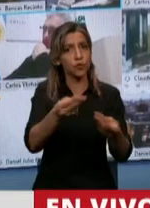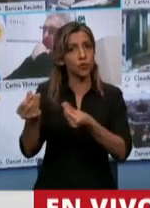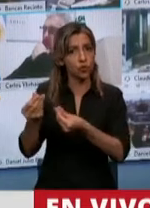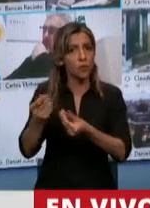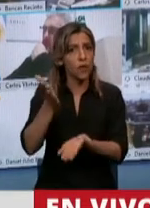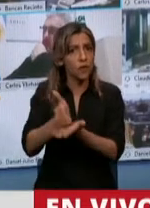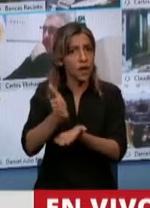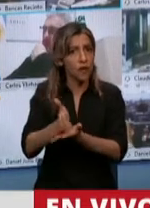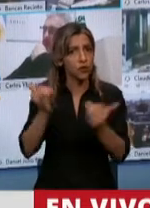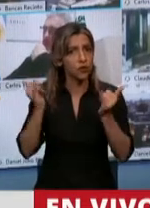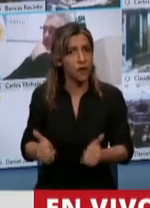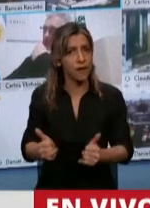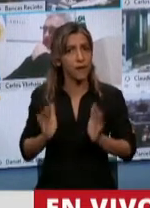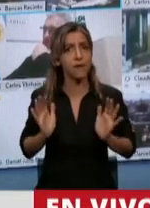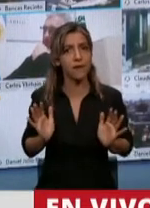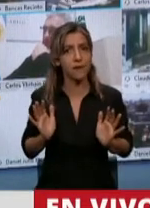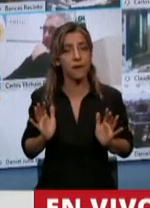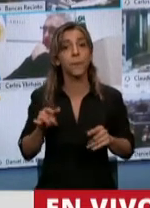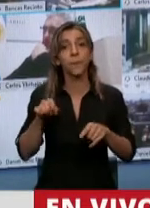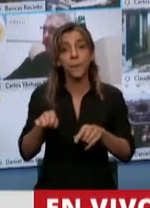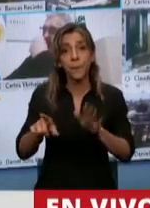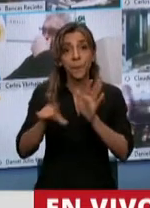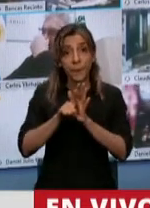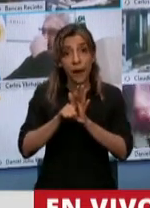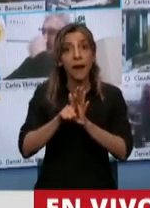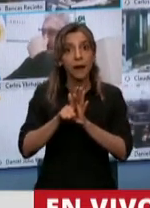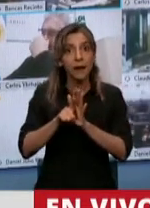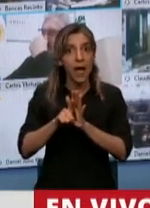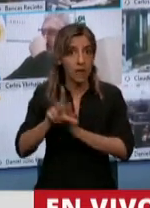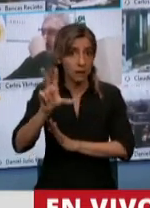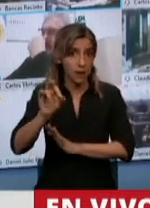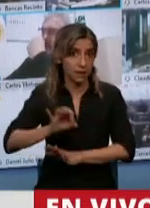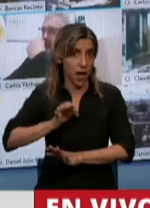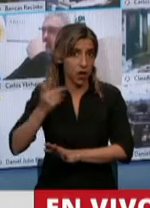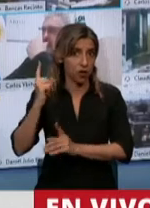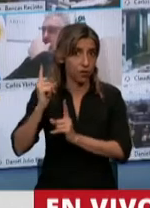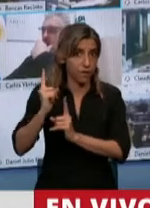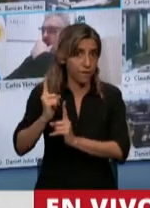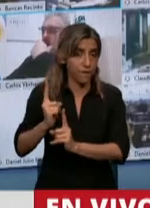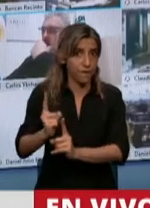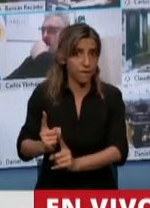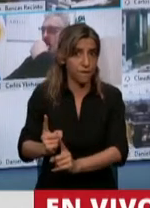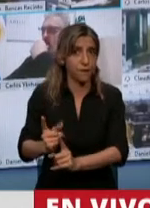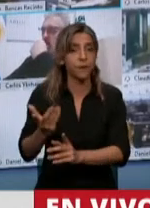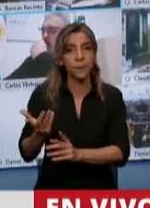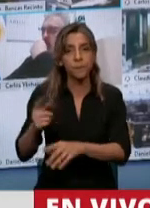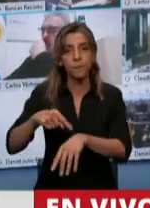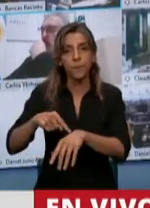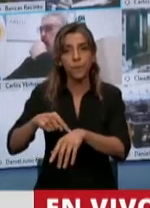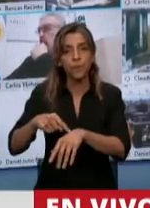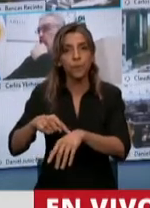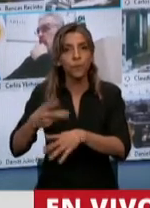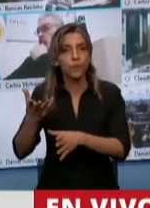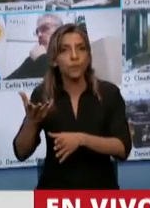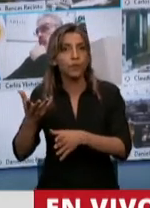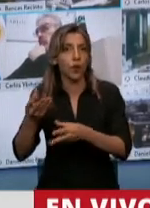plasma en una ley de consumidores que ya tiene 30 años de vigencia, que cuando en una línea de comercialización, desde